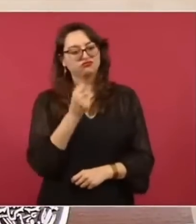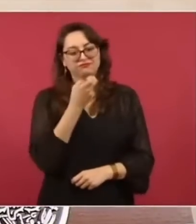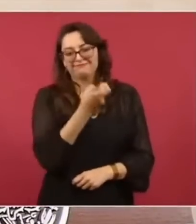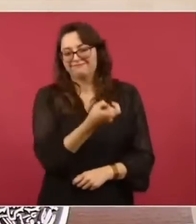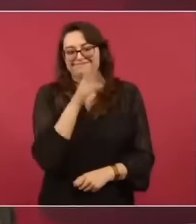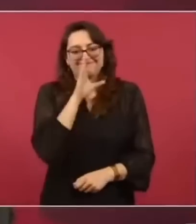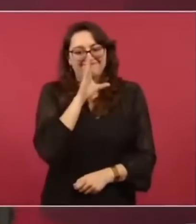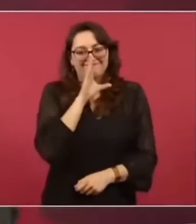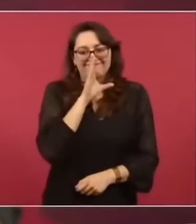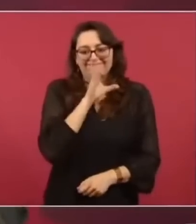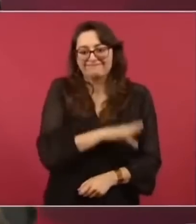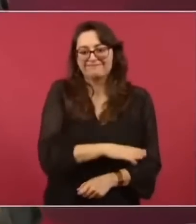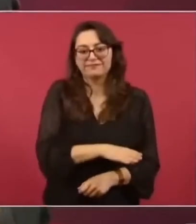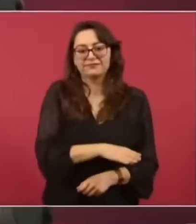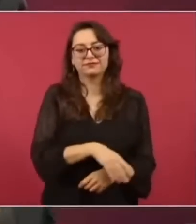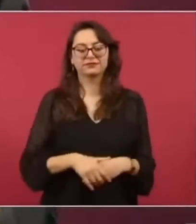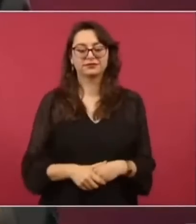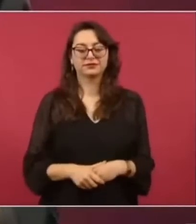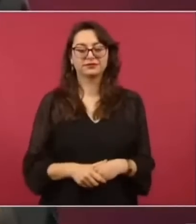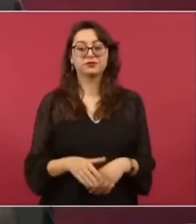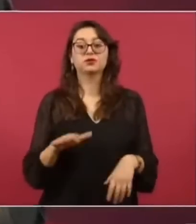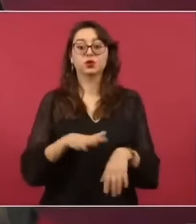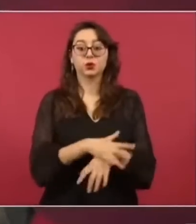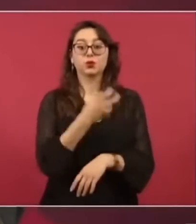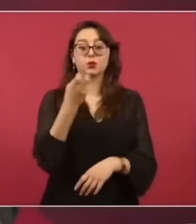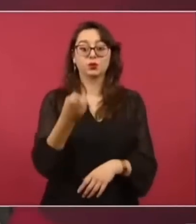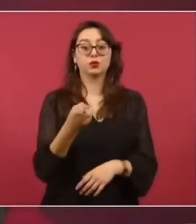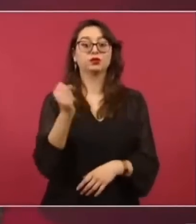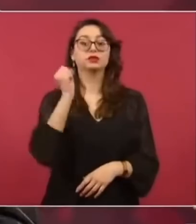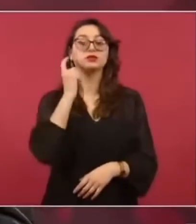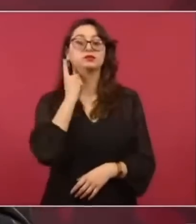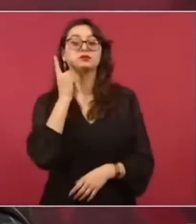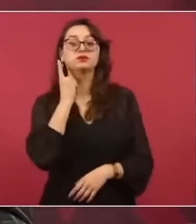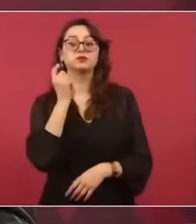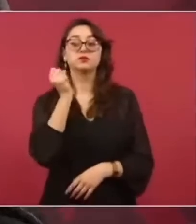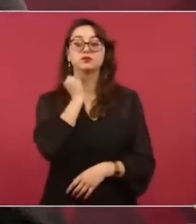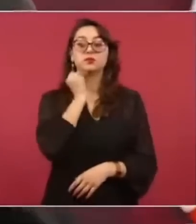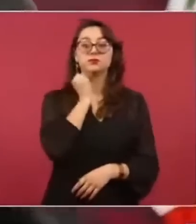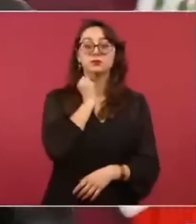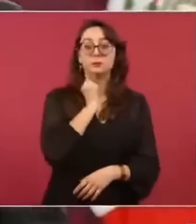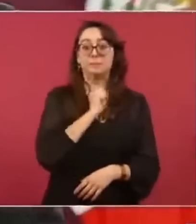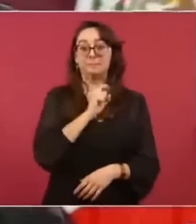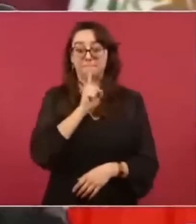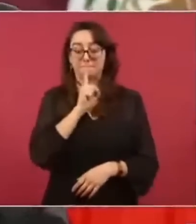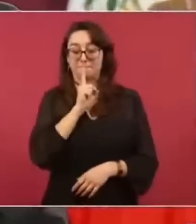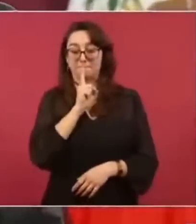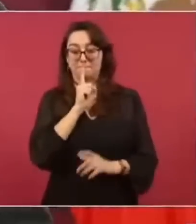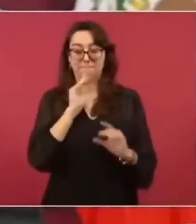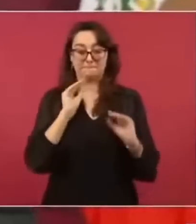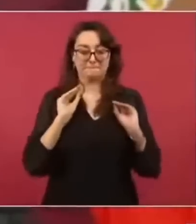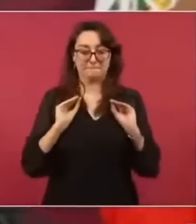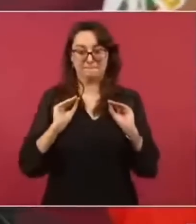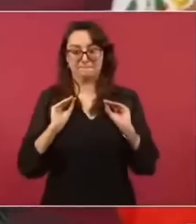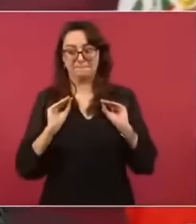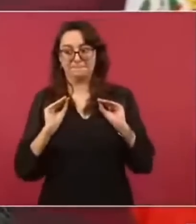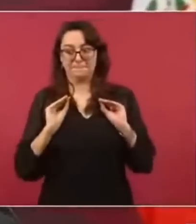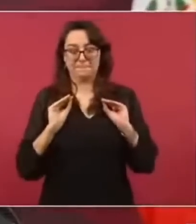Por eso hay senadores, diputados,